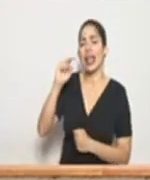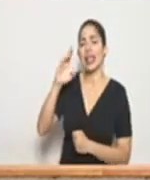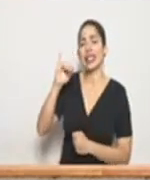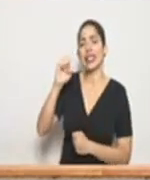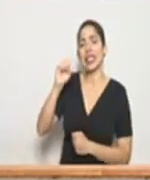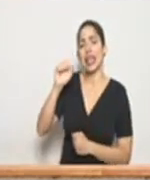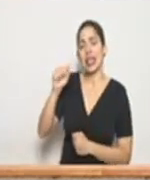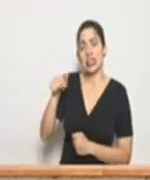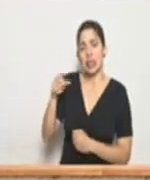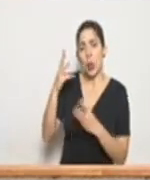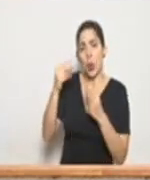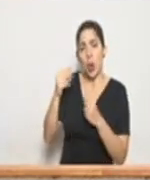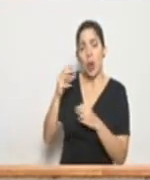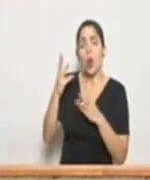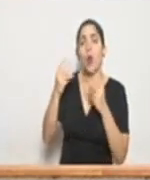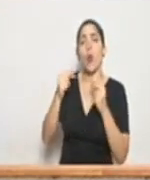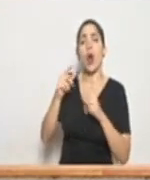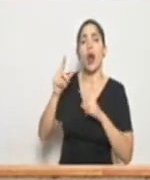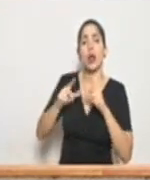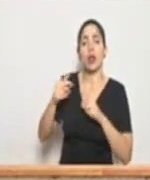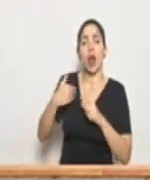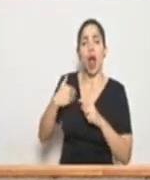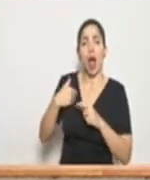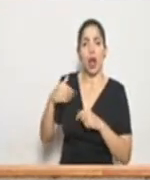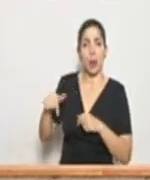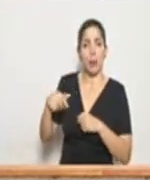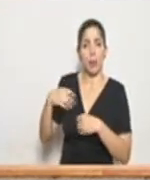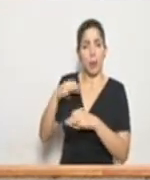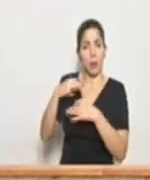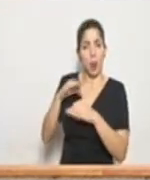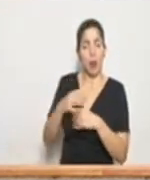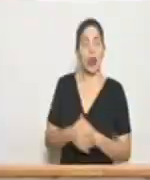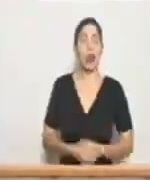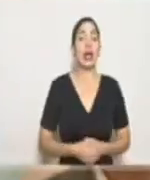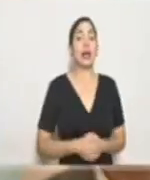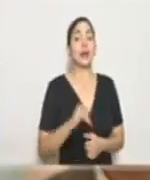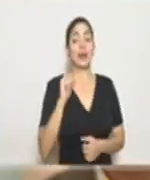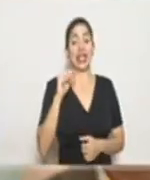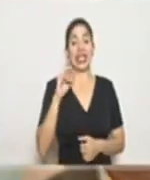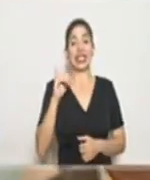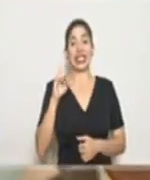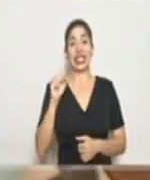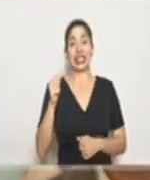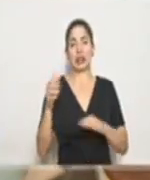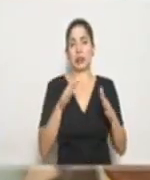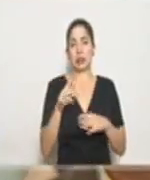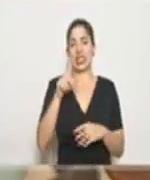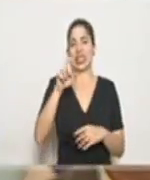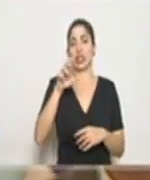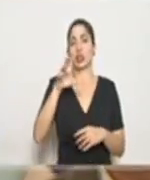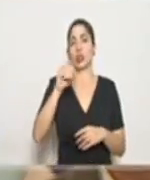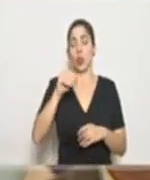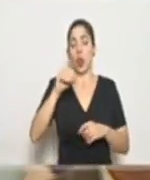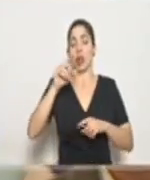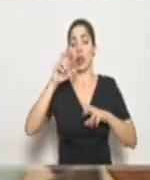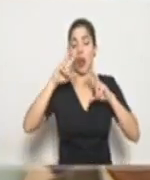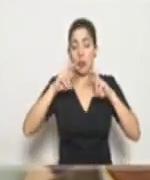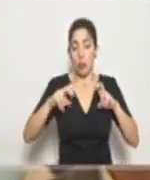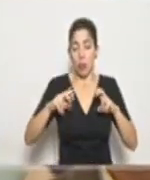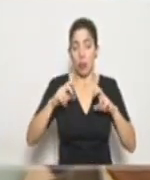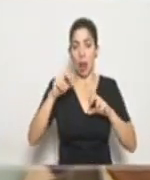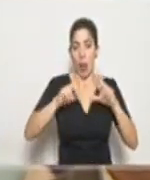y además con cuántas pruebas cuenta? Bueno, la capacidad de inciencia ronda las 150 pruebas al día.